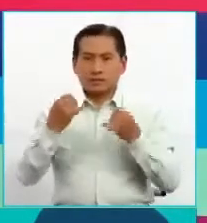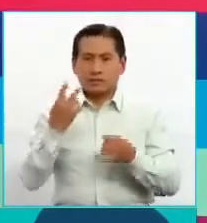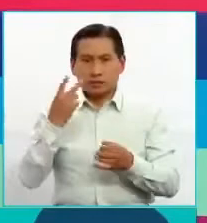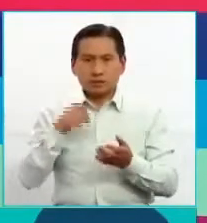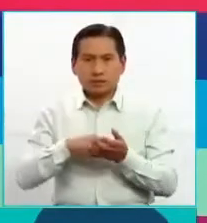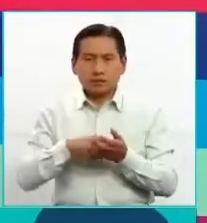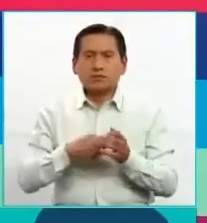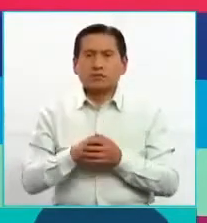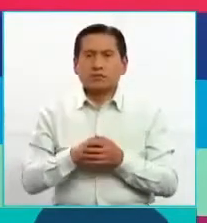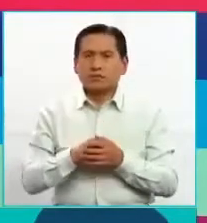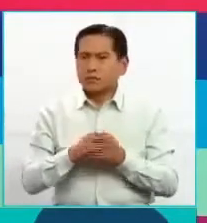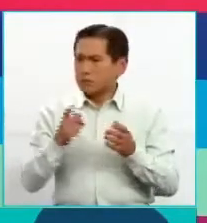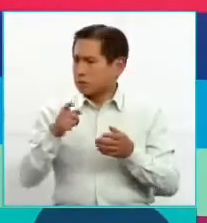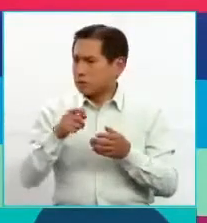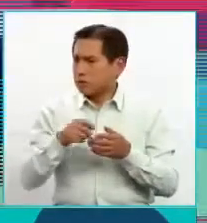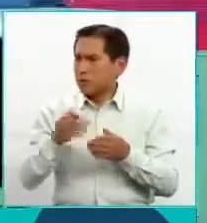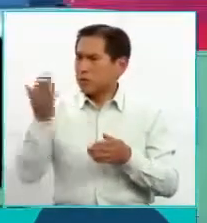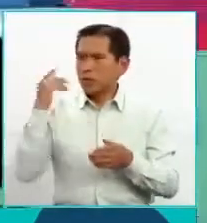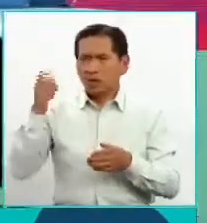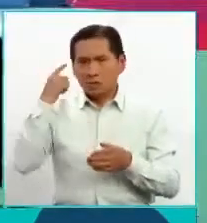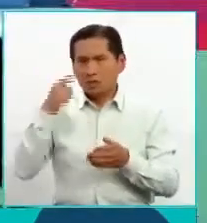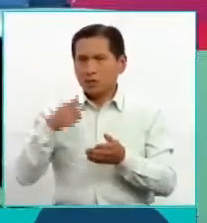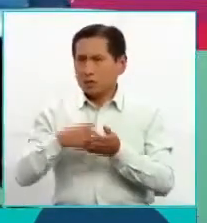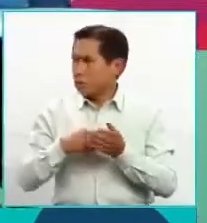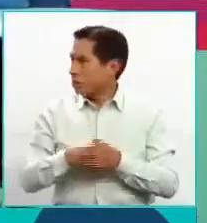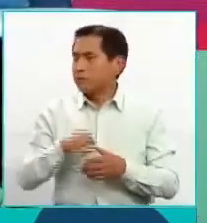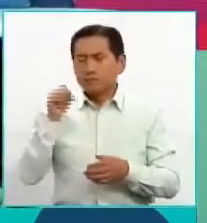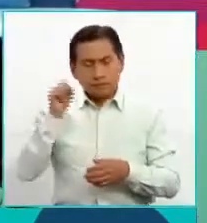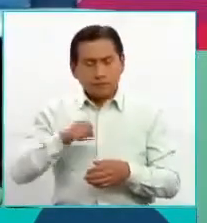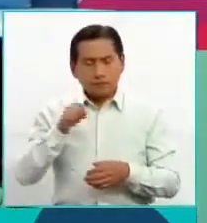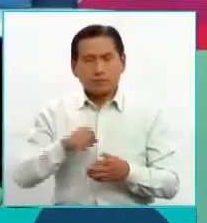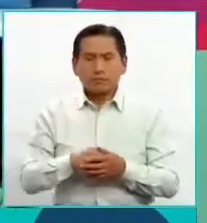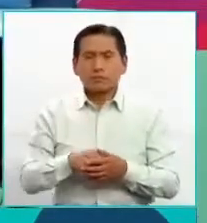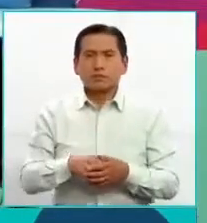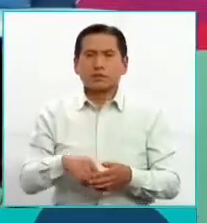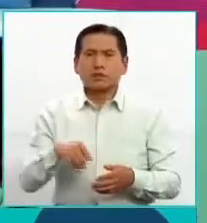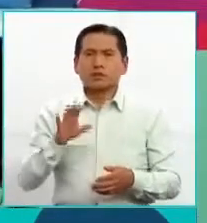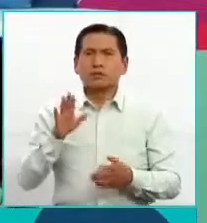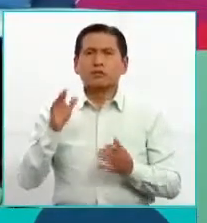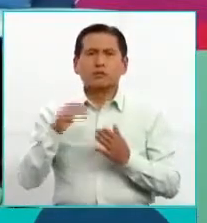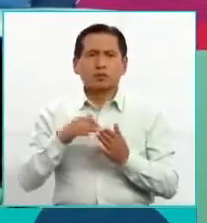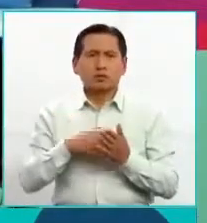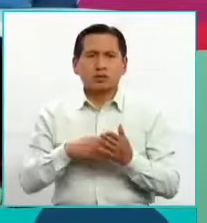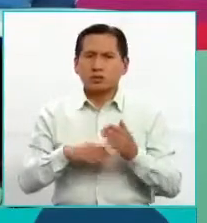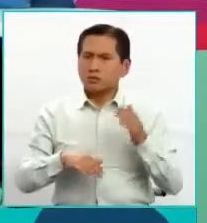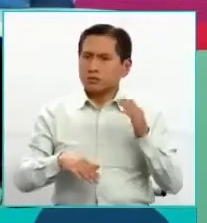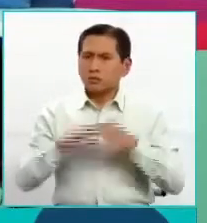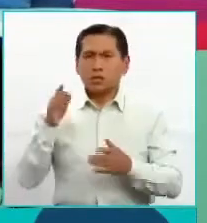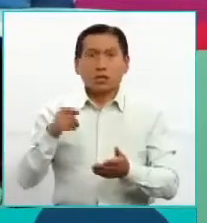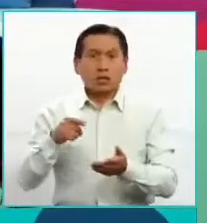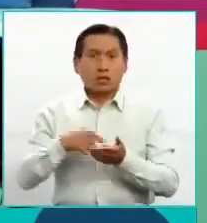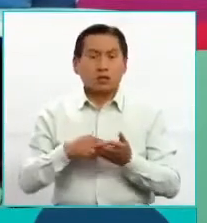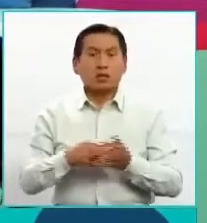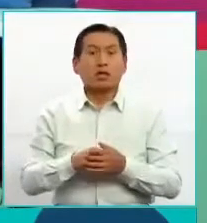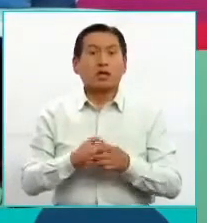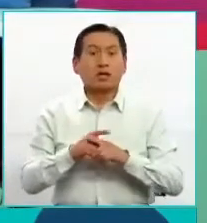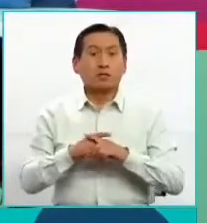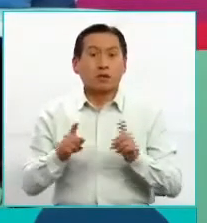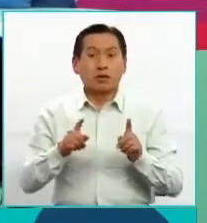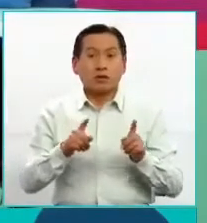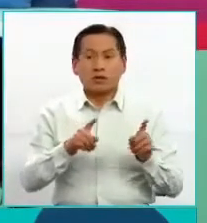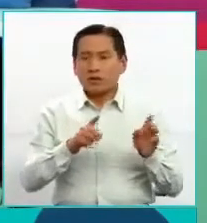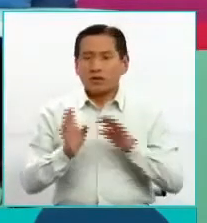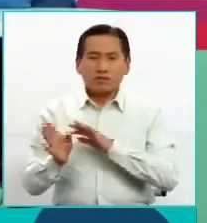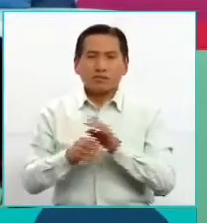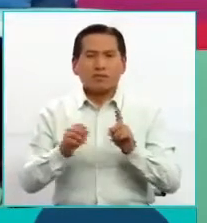Y además que tenían deudas del gobierno anterior, Ministra, dijo. Sí, millones y más tenemos la deuda. Pero también estamos